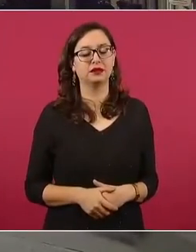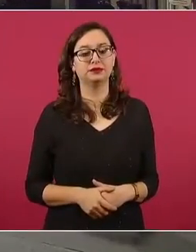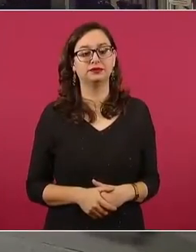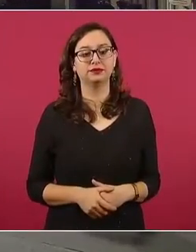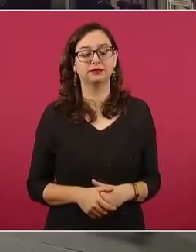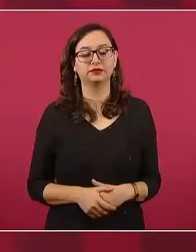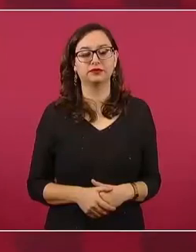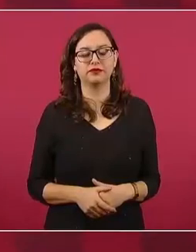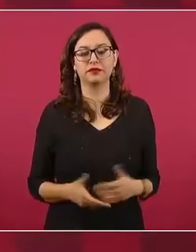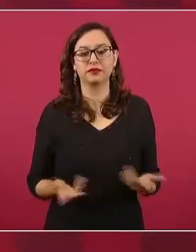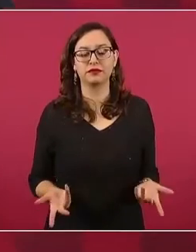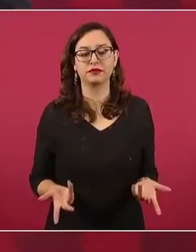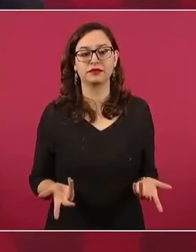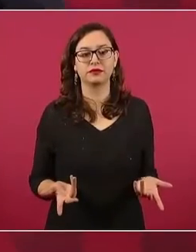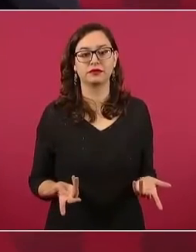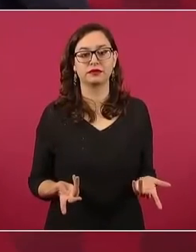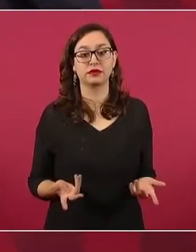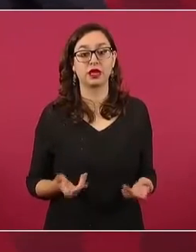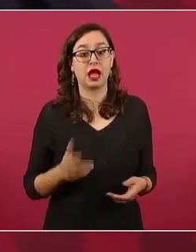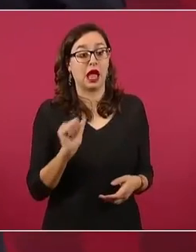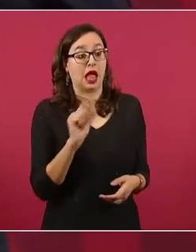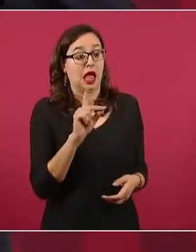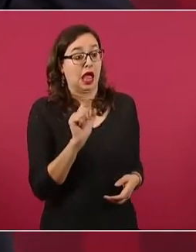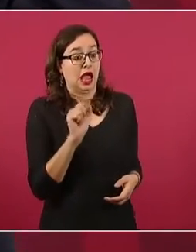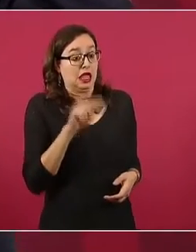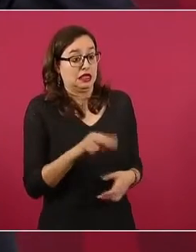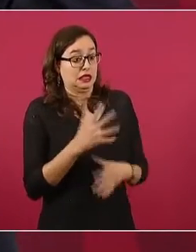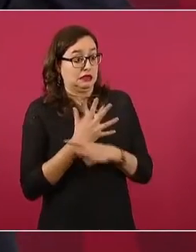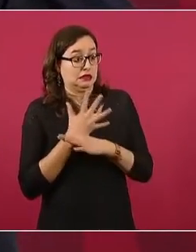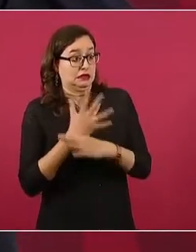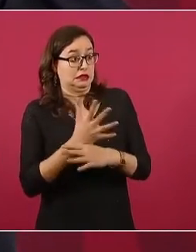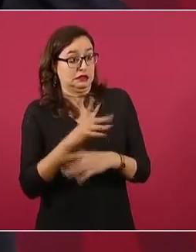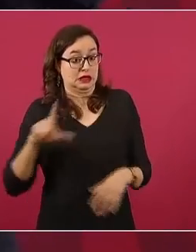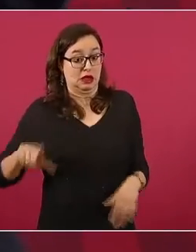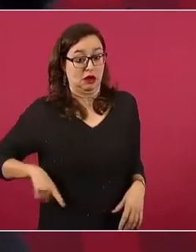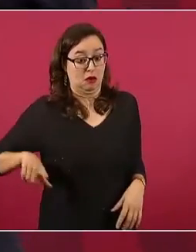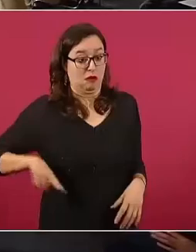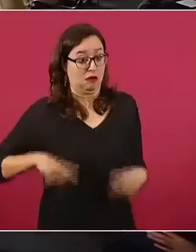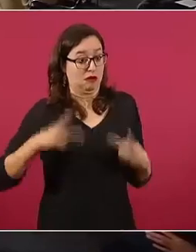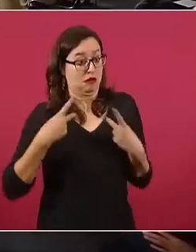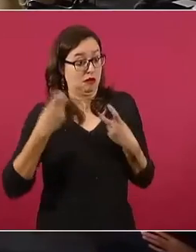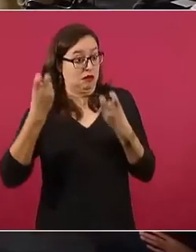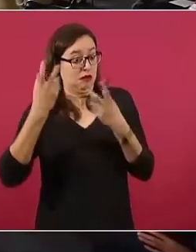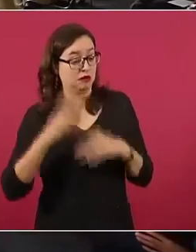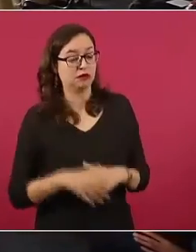que le hayan robado la gubernatura, fíjese. Y otro